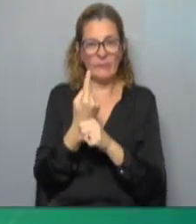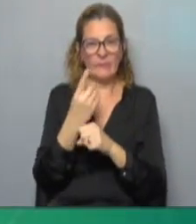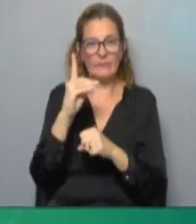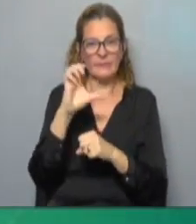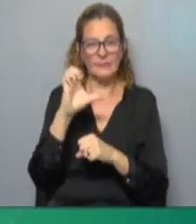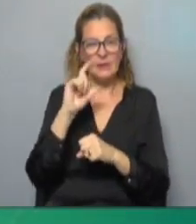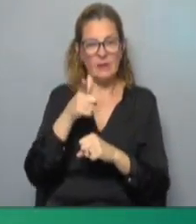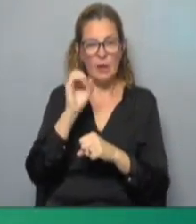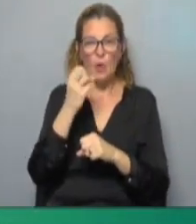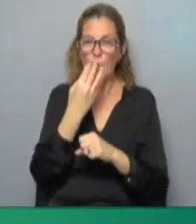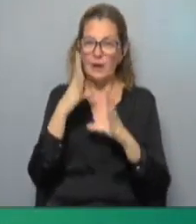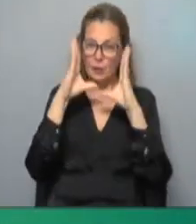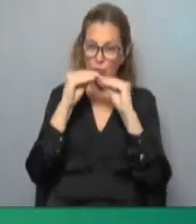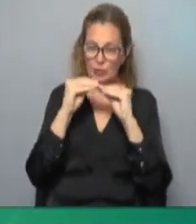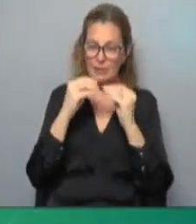¿Cómo te va, Diego? Buenas noches.